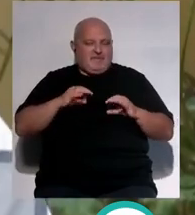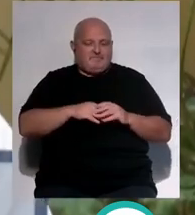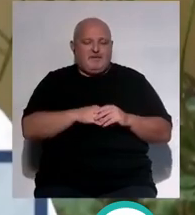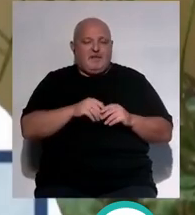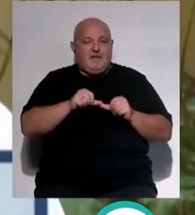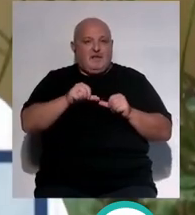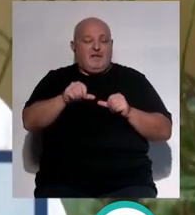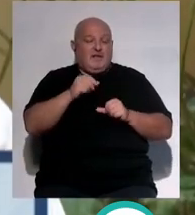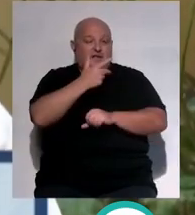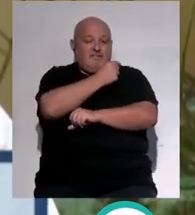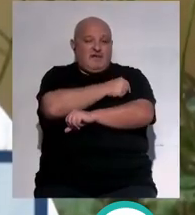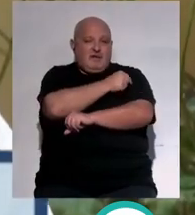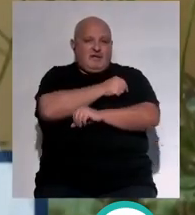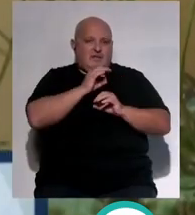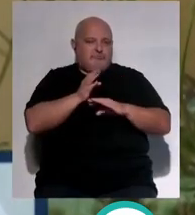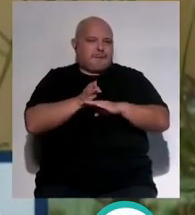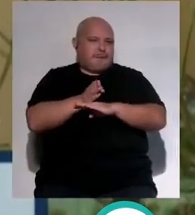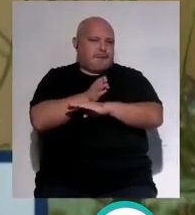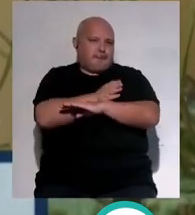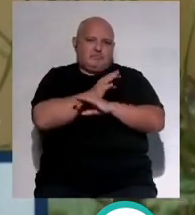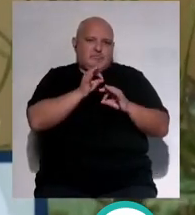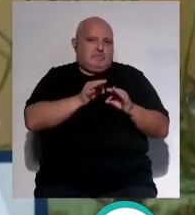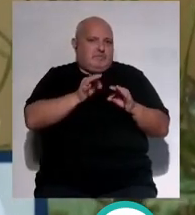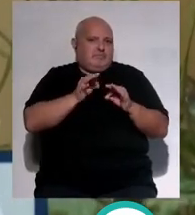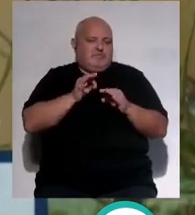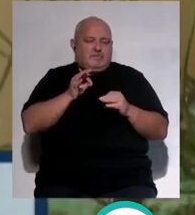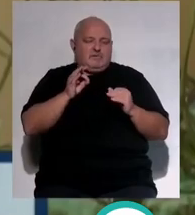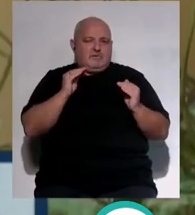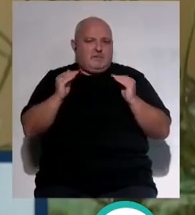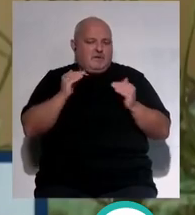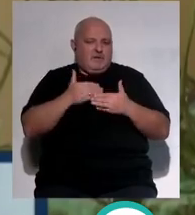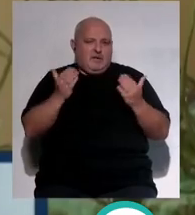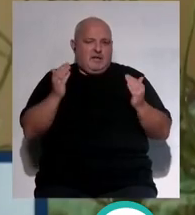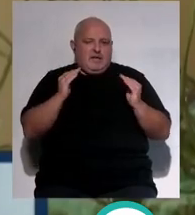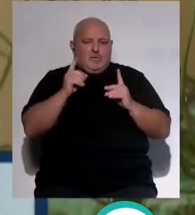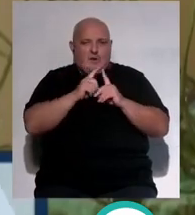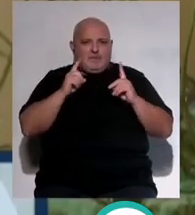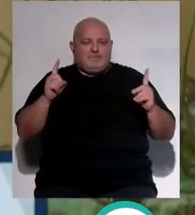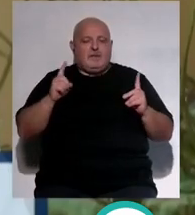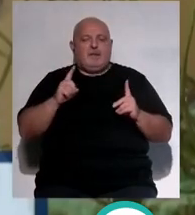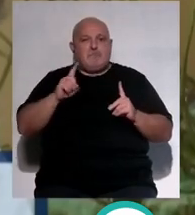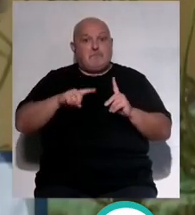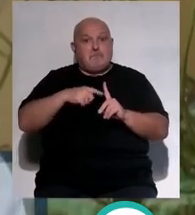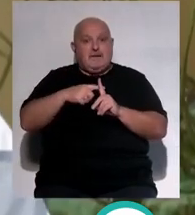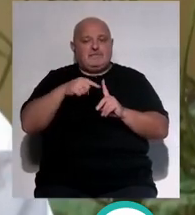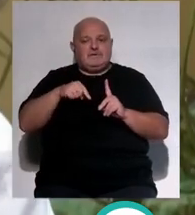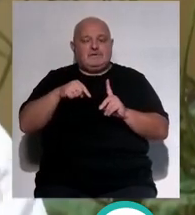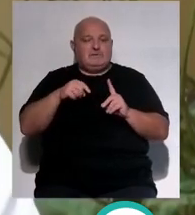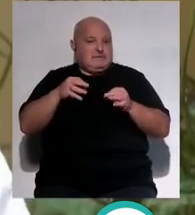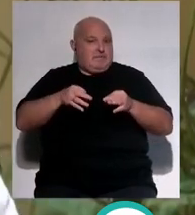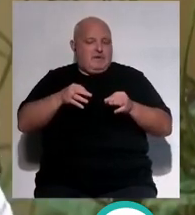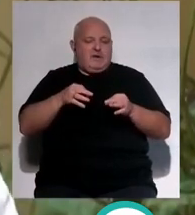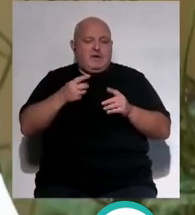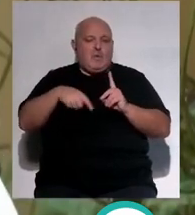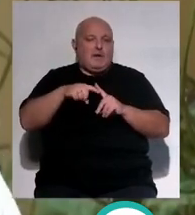de, aparte de las vacunaciones sistémicas, que son las que se hacen a lo largo de cualquier periodo del año, pues en este, como siempre,